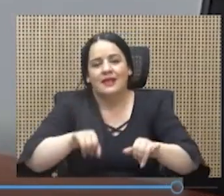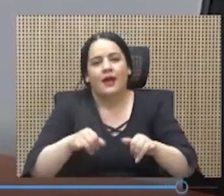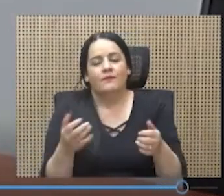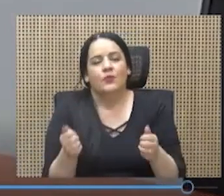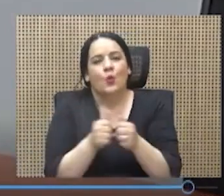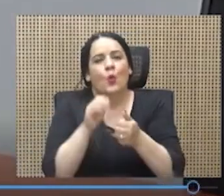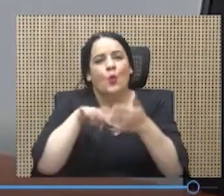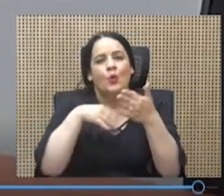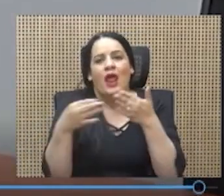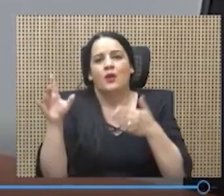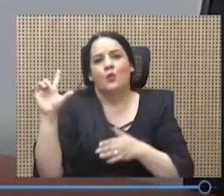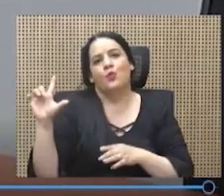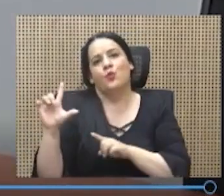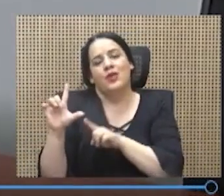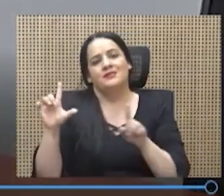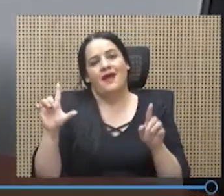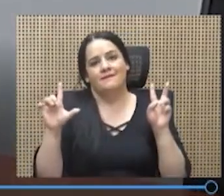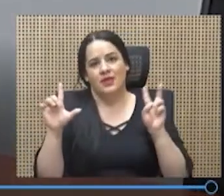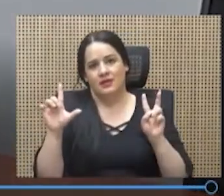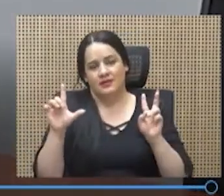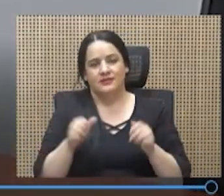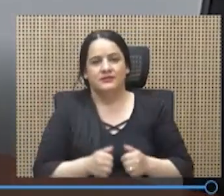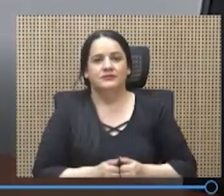lunes a viernes.